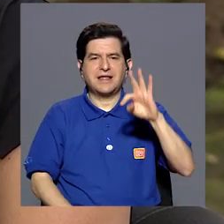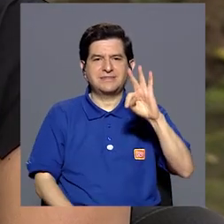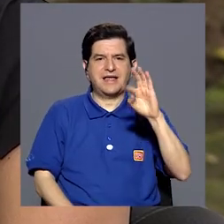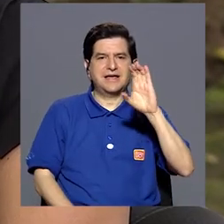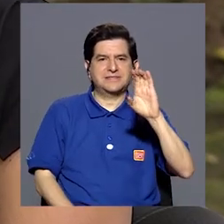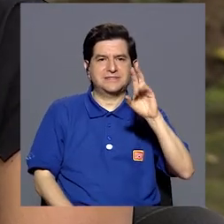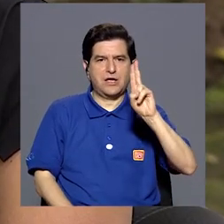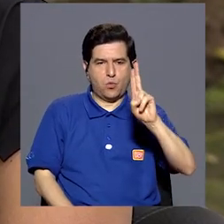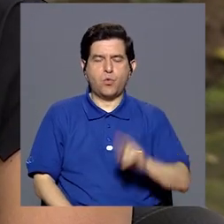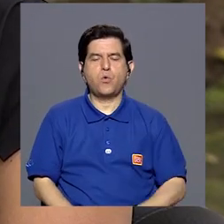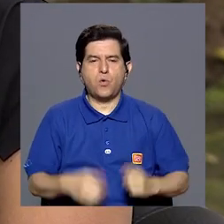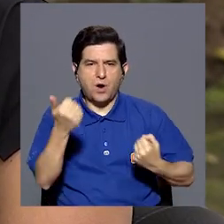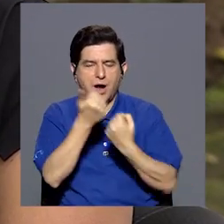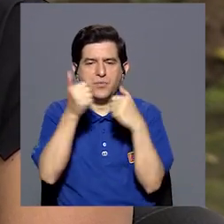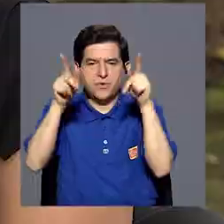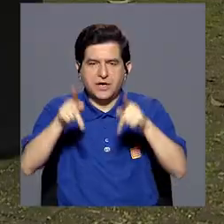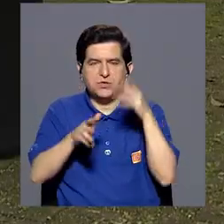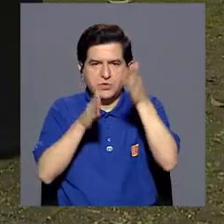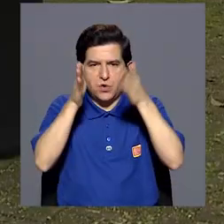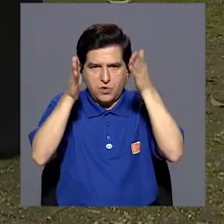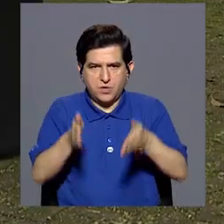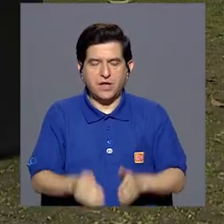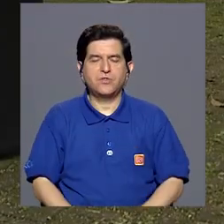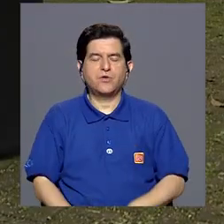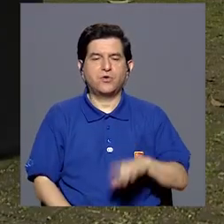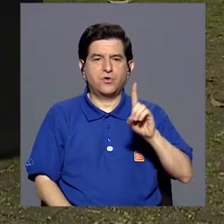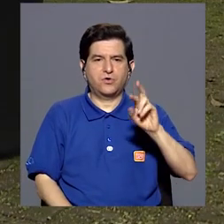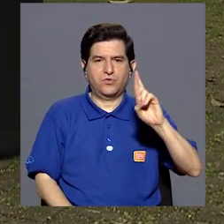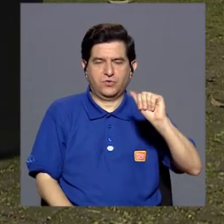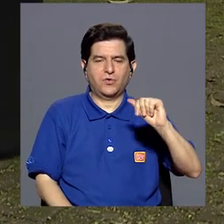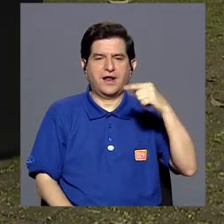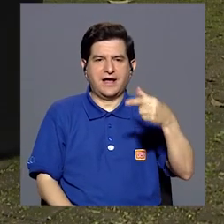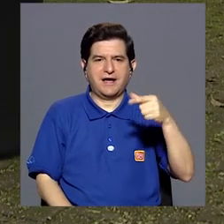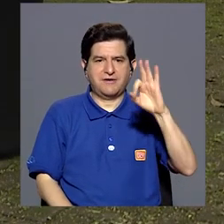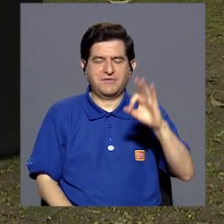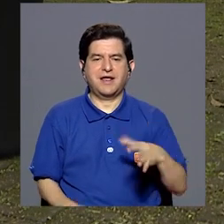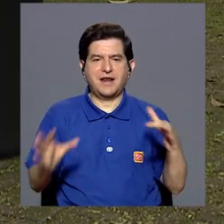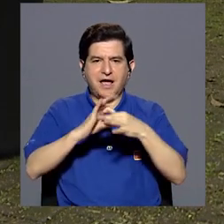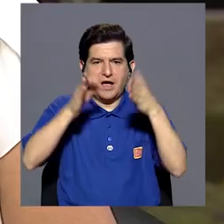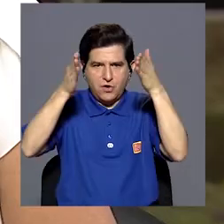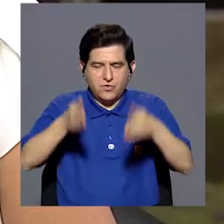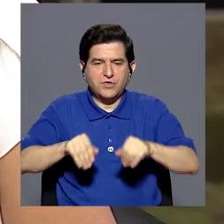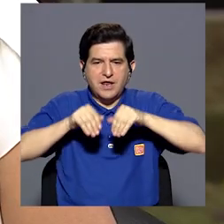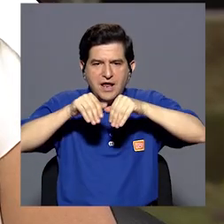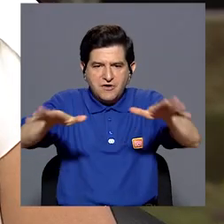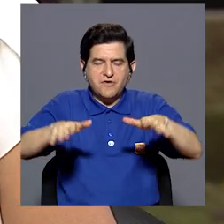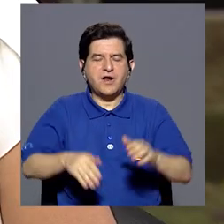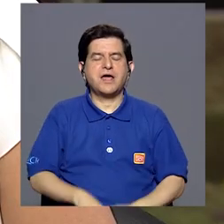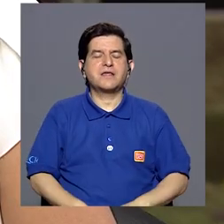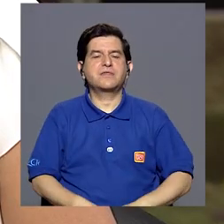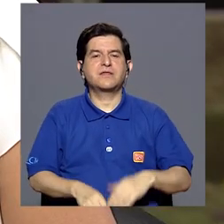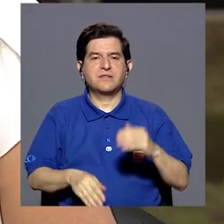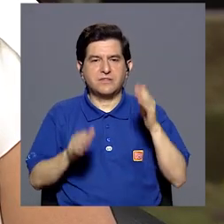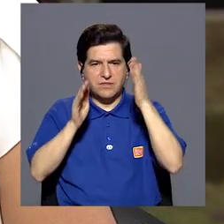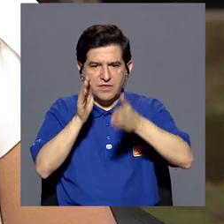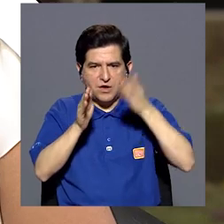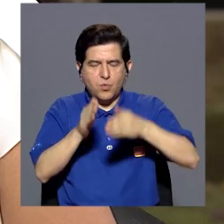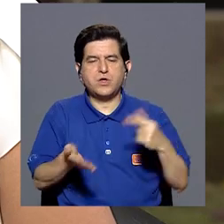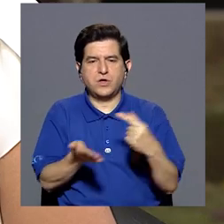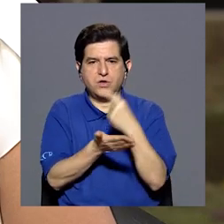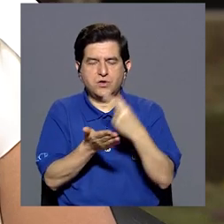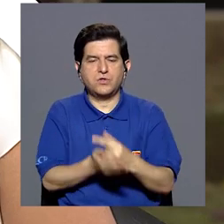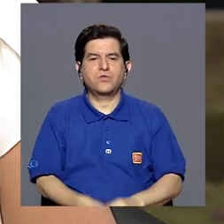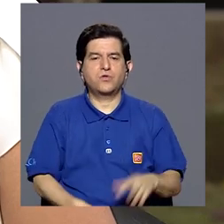TCU, apoyando al que cuida, y de la doctora Gabriela Fallas, quien es coordinadora de la red de cuida de Guaycochea y